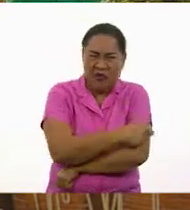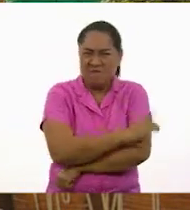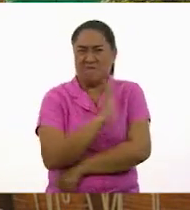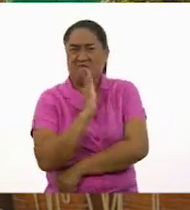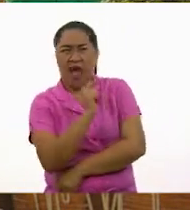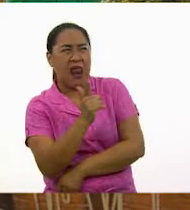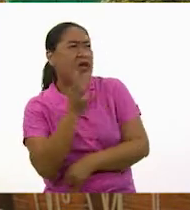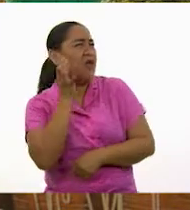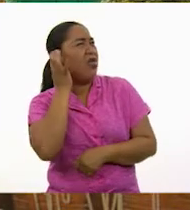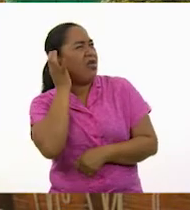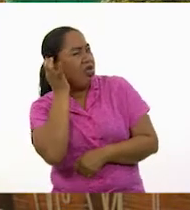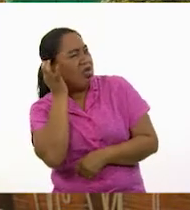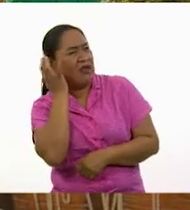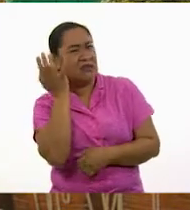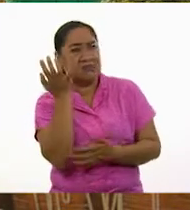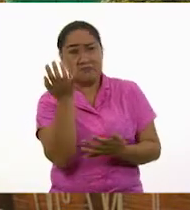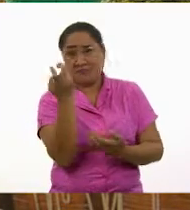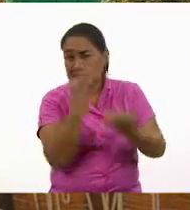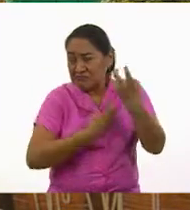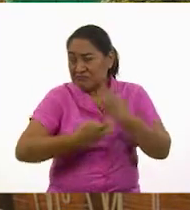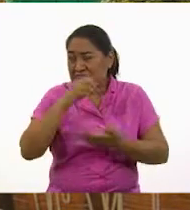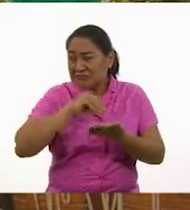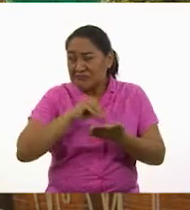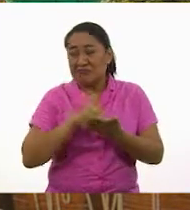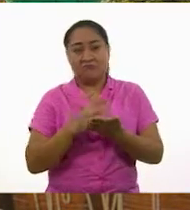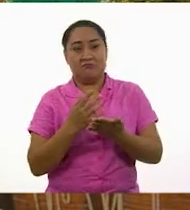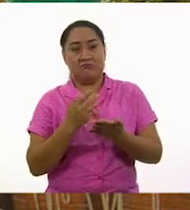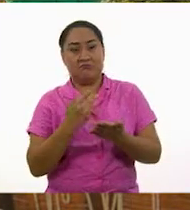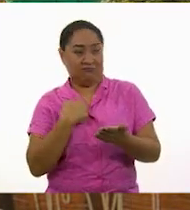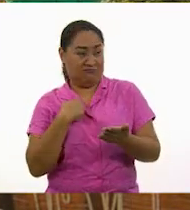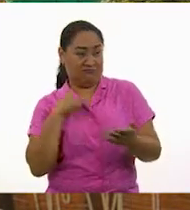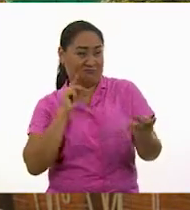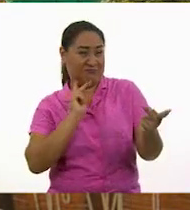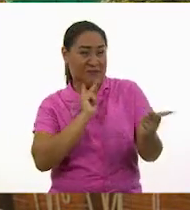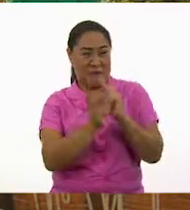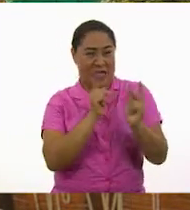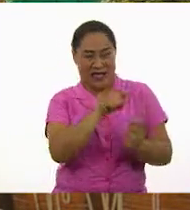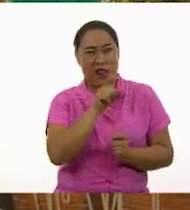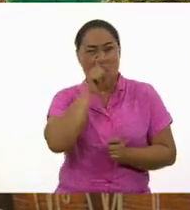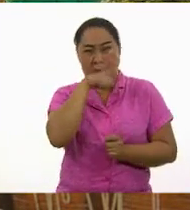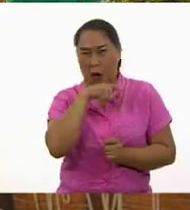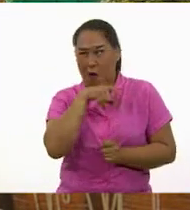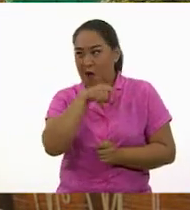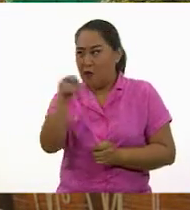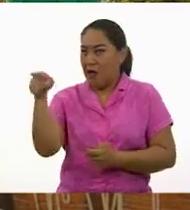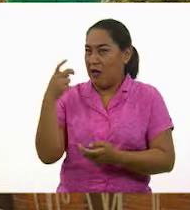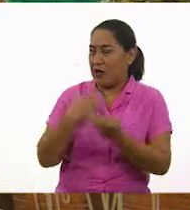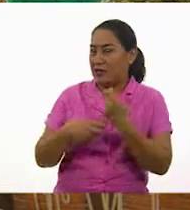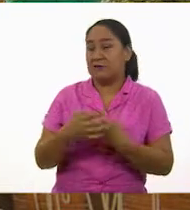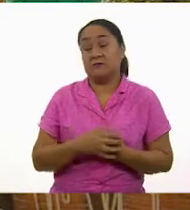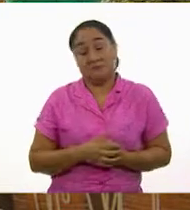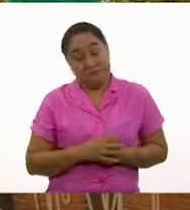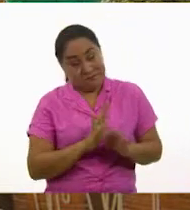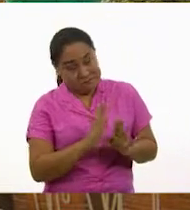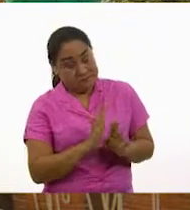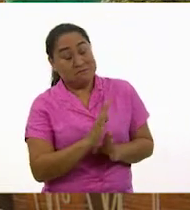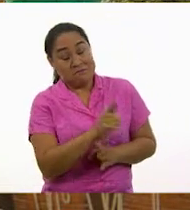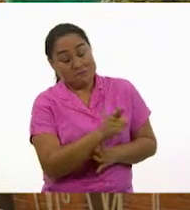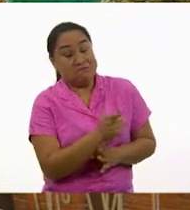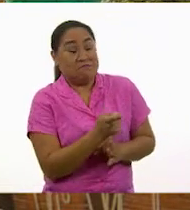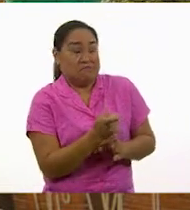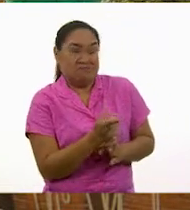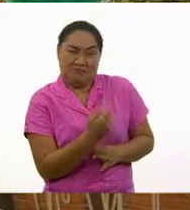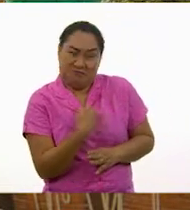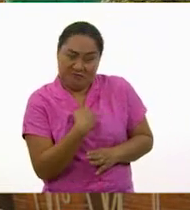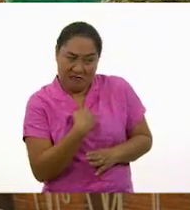mi arracada, por hablar con un loro. Si te sirve de algo, yo creo que eres